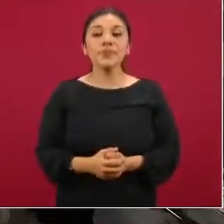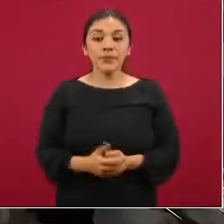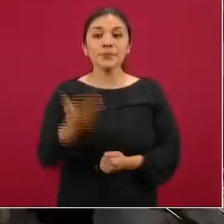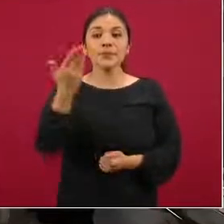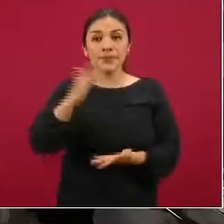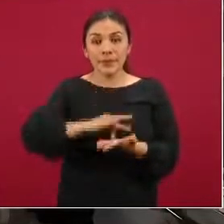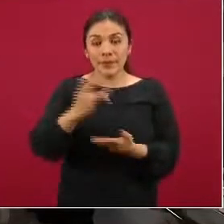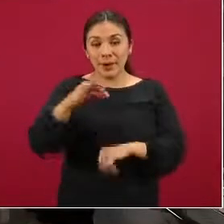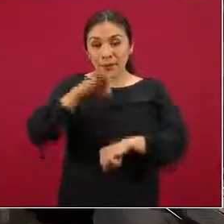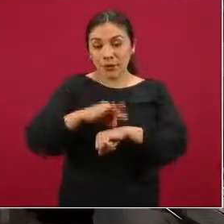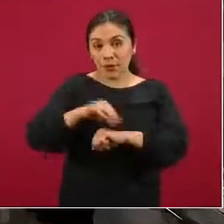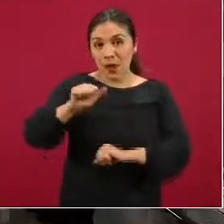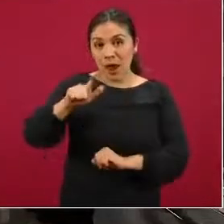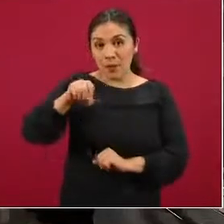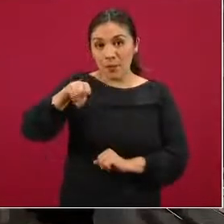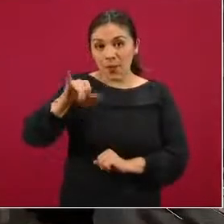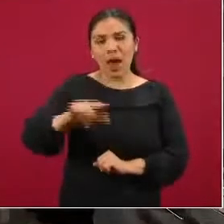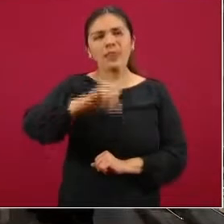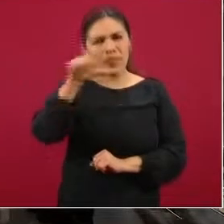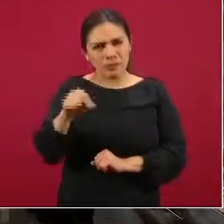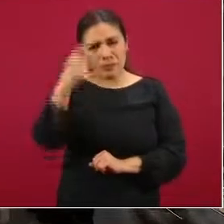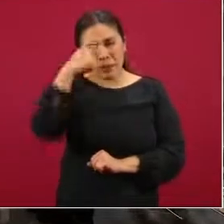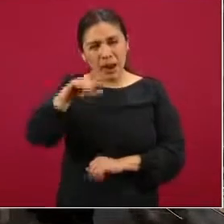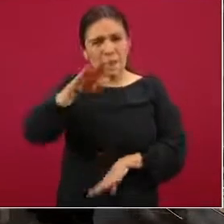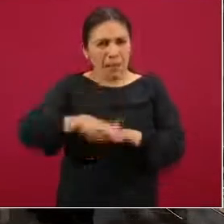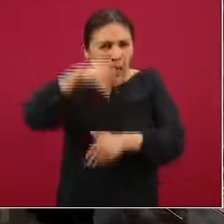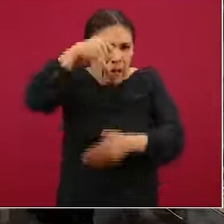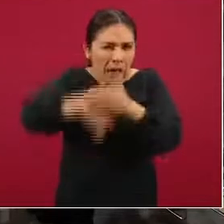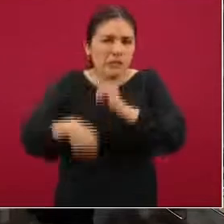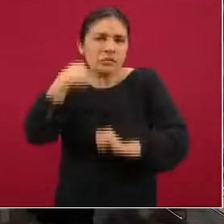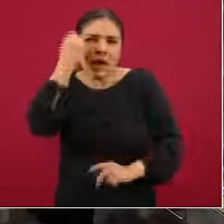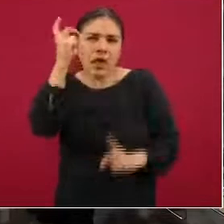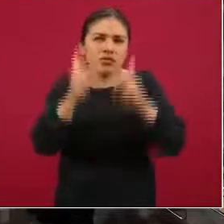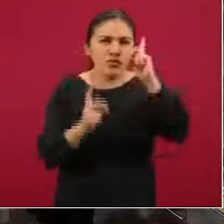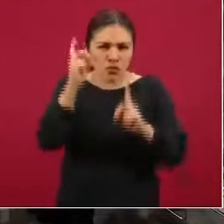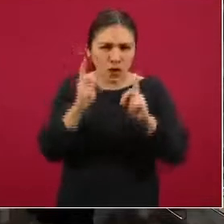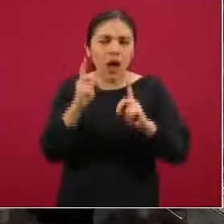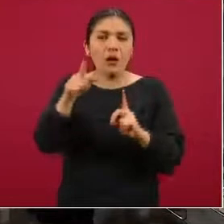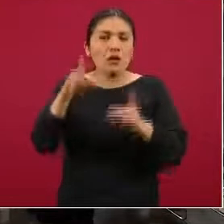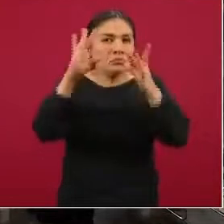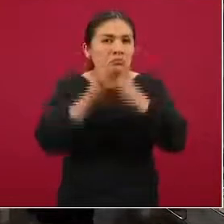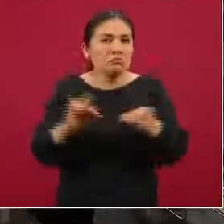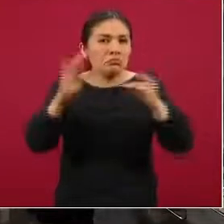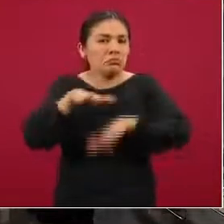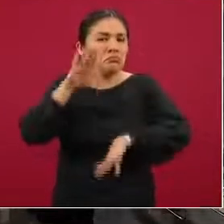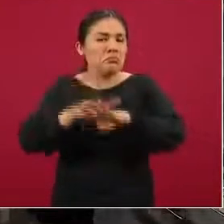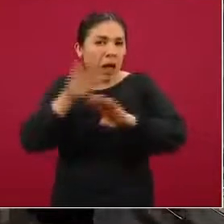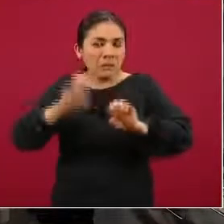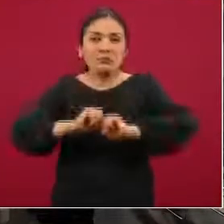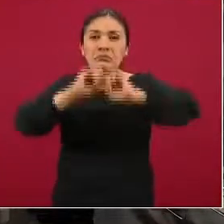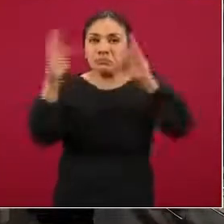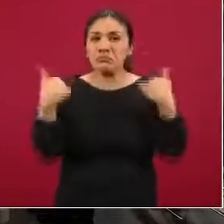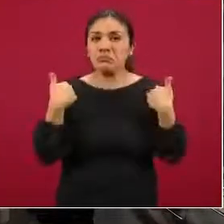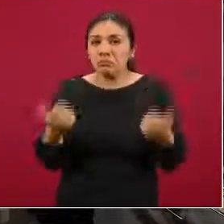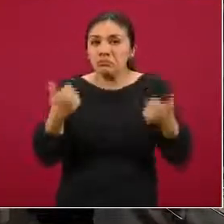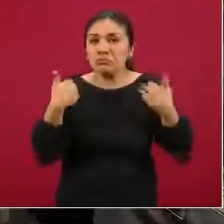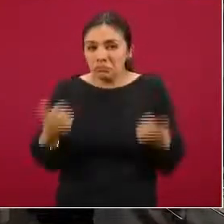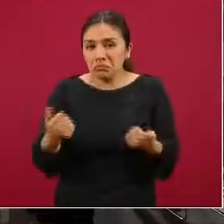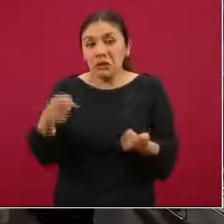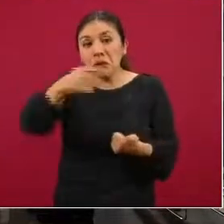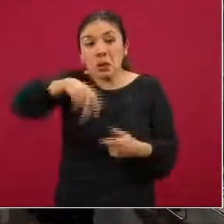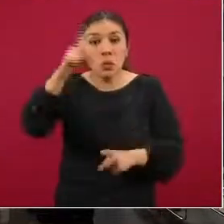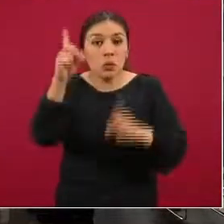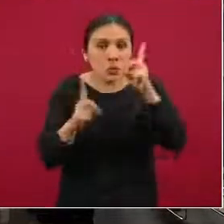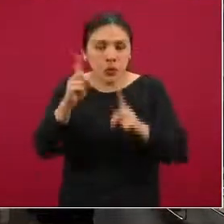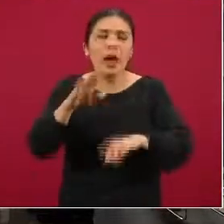doctora Lomía. Si quieren, ahorita en las preguntas podemos abundar sobre esto, pero ha dado una explicación muy puntual, muy completa y precisa